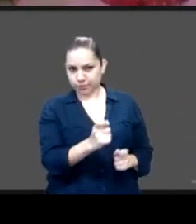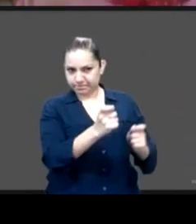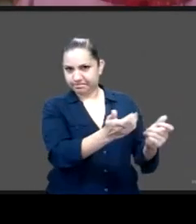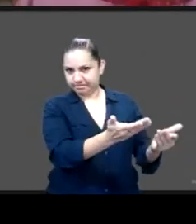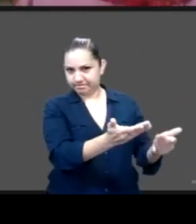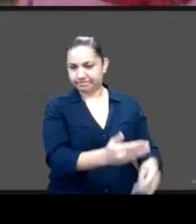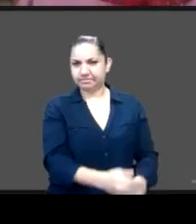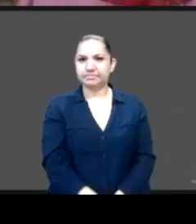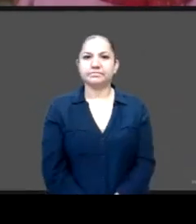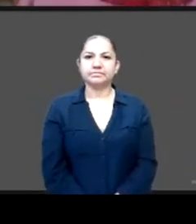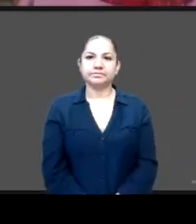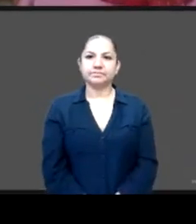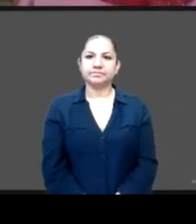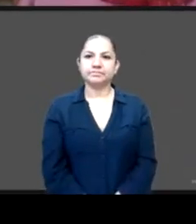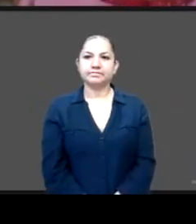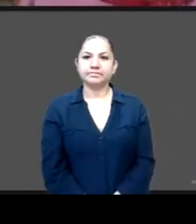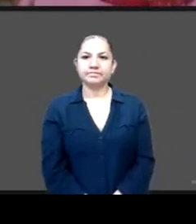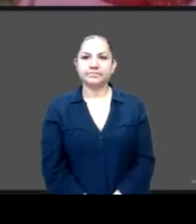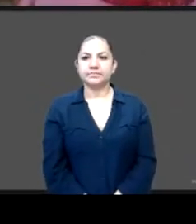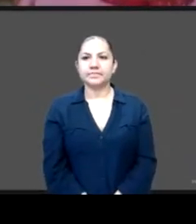Tu micrófono está cerrado.